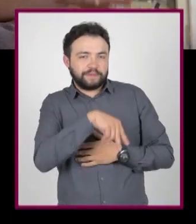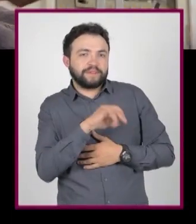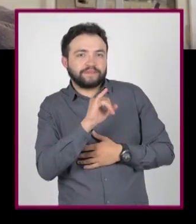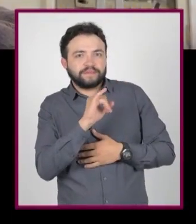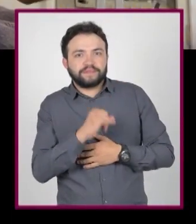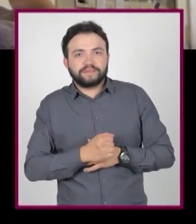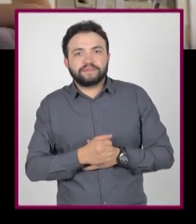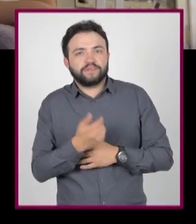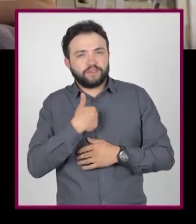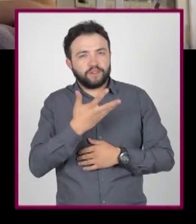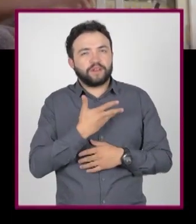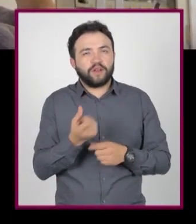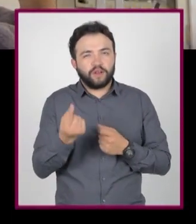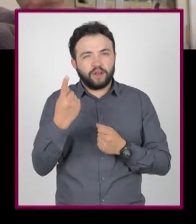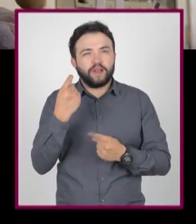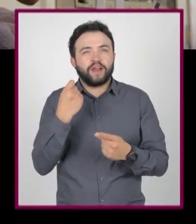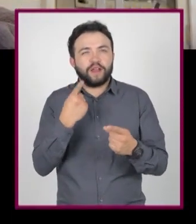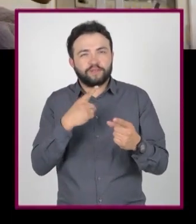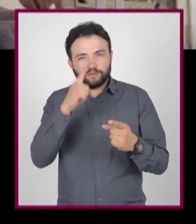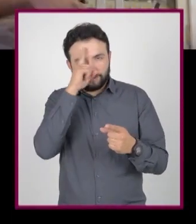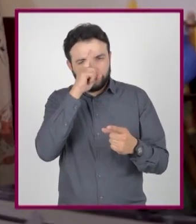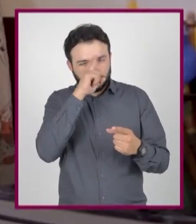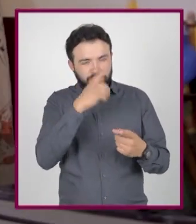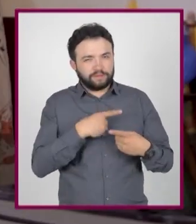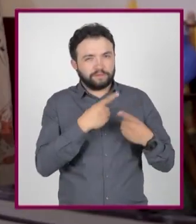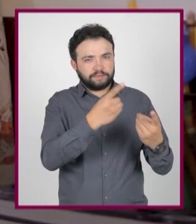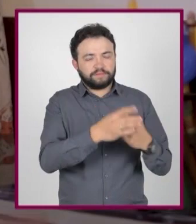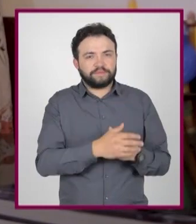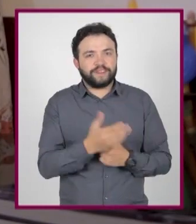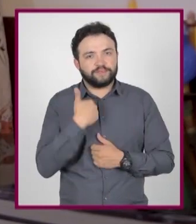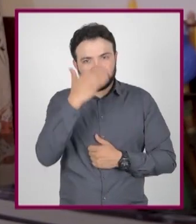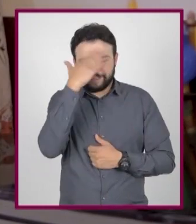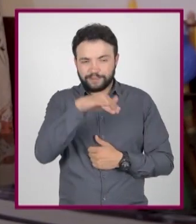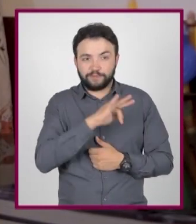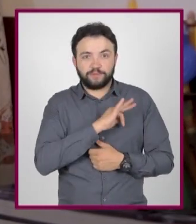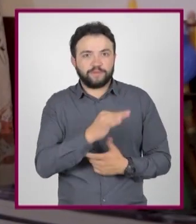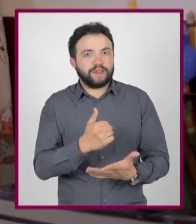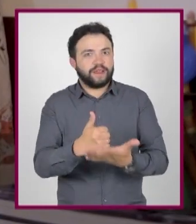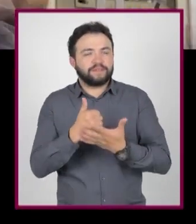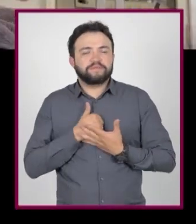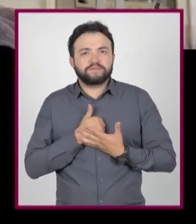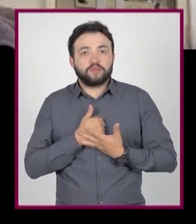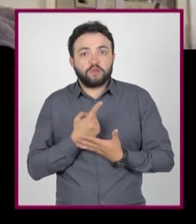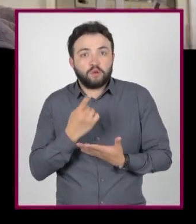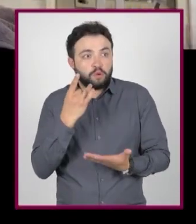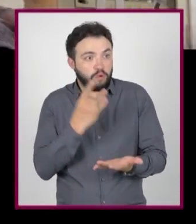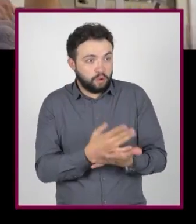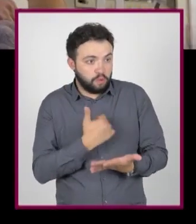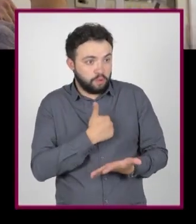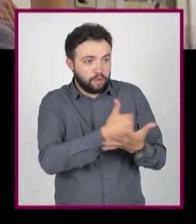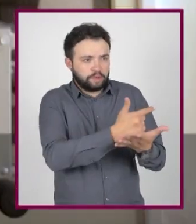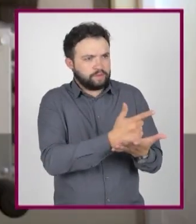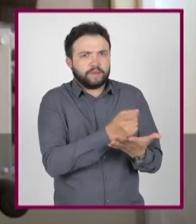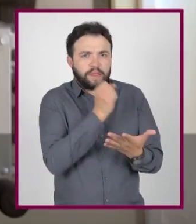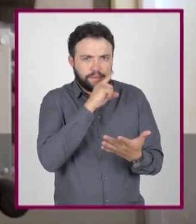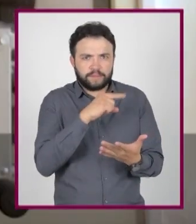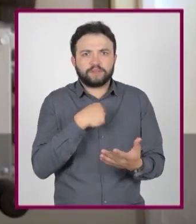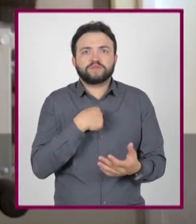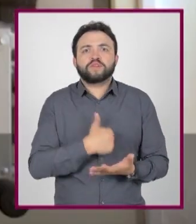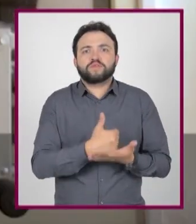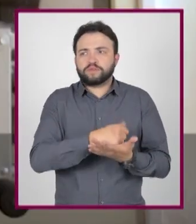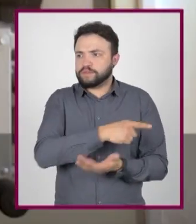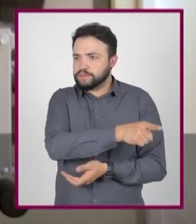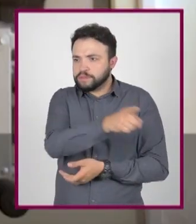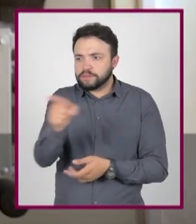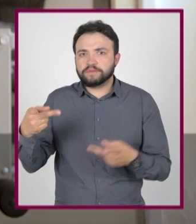Pues, pues la verdad es que sí. Tengo algunos tips. Bien. Sabía que podrías ayudarme. Y no solo a ti, sino a nuestros